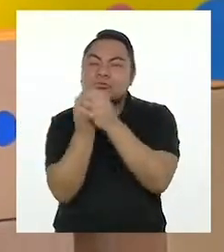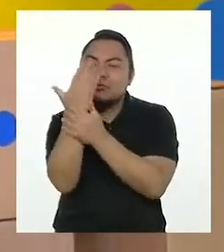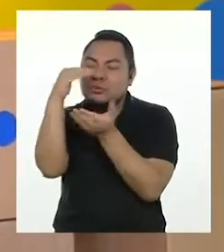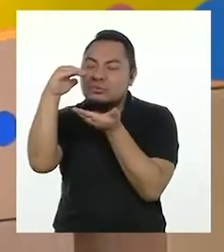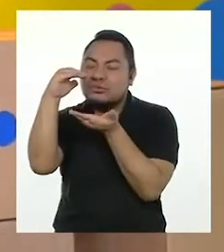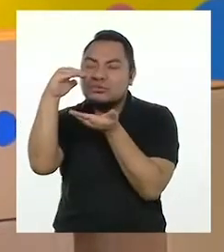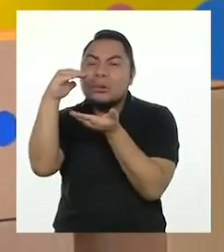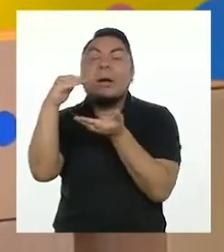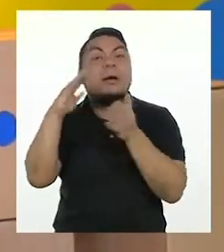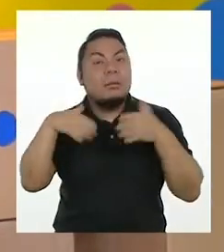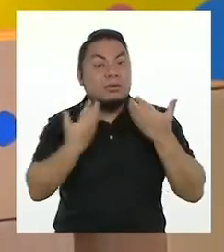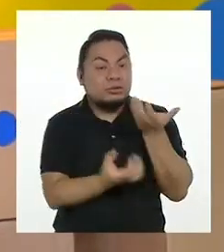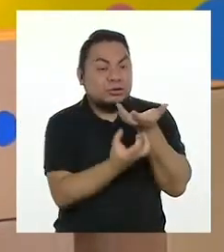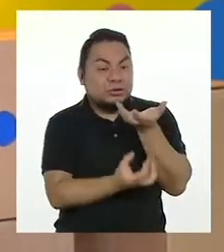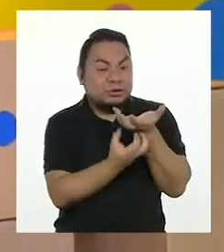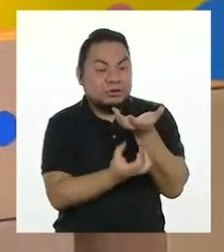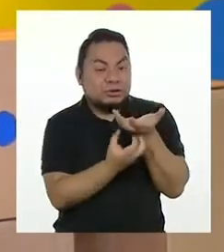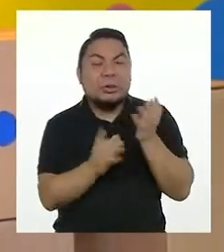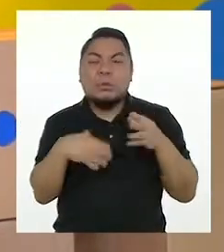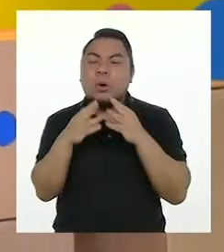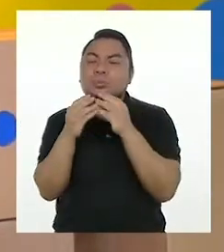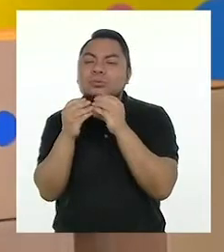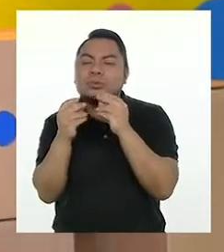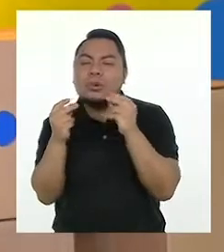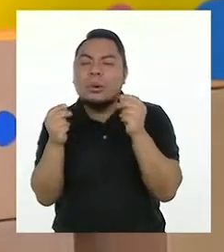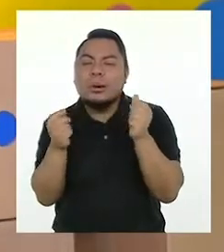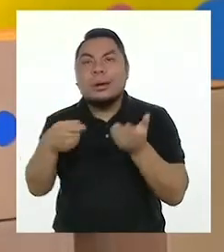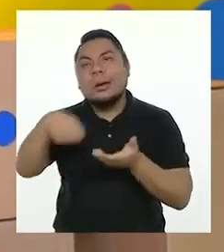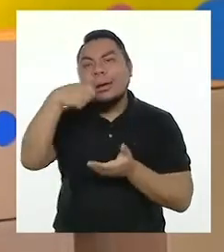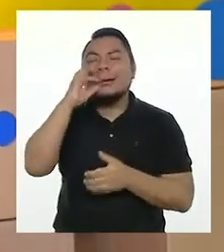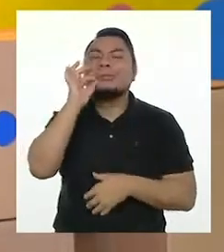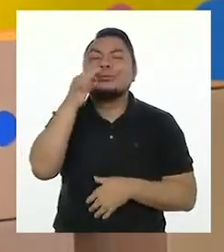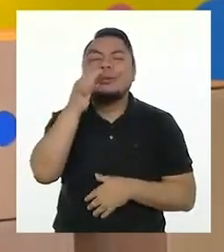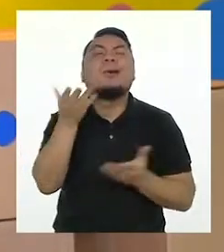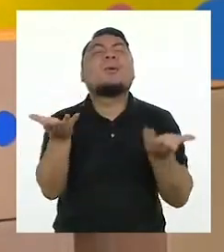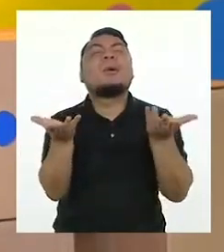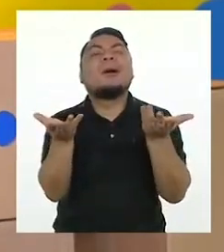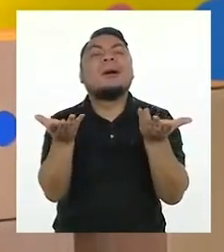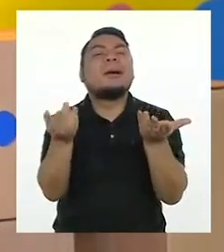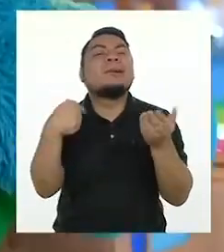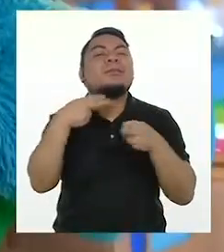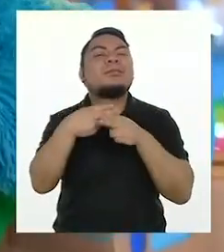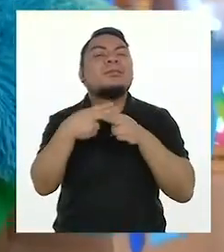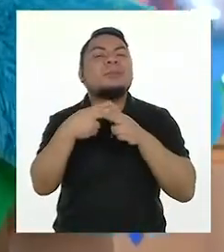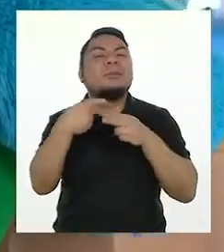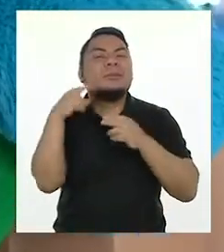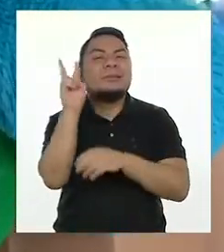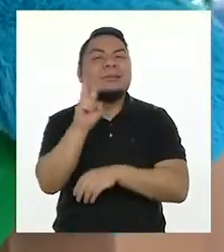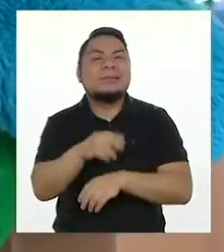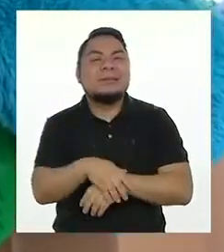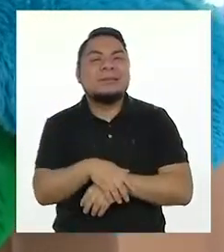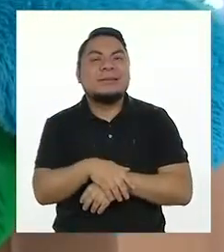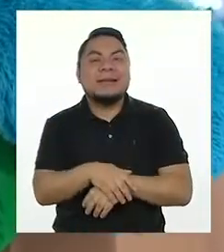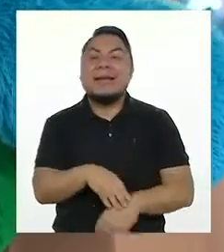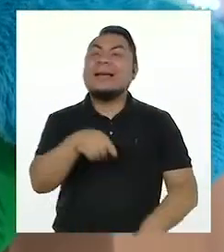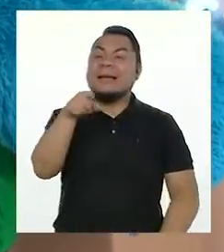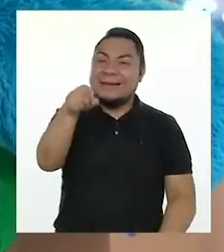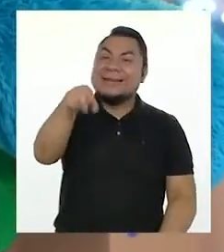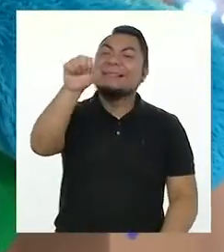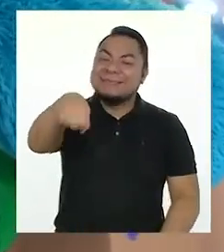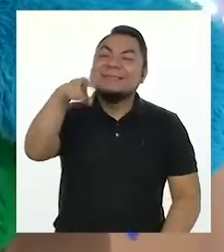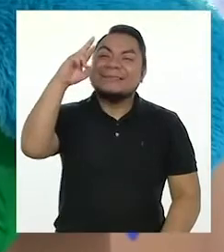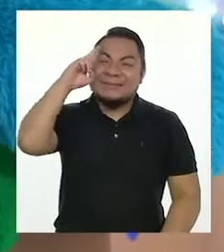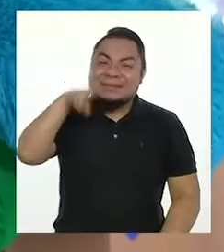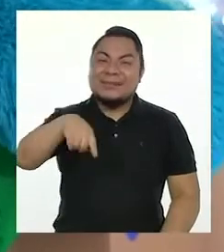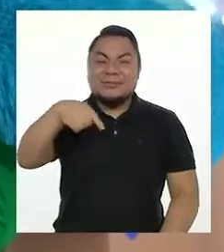pequeñito, que se puede hervir y que se vuelve suave y delicioso. ¿Qué puede ser? Tienes razón. Soy